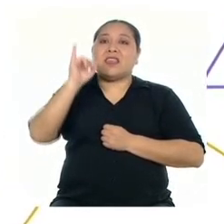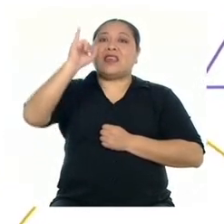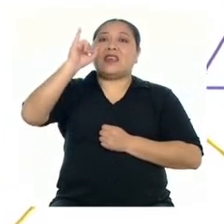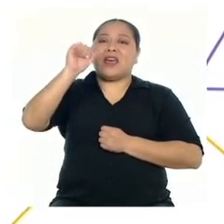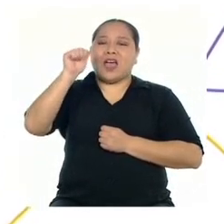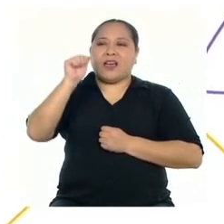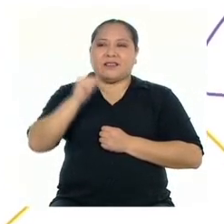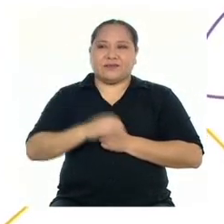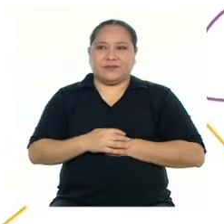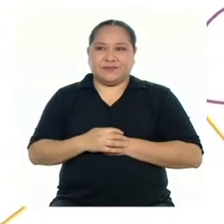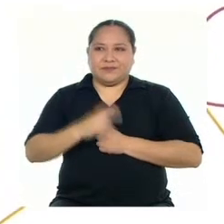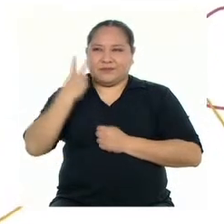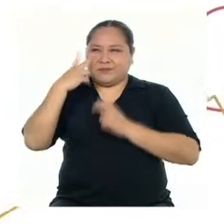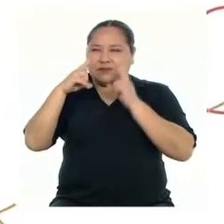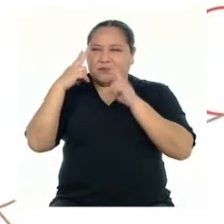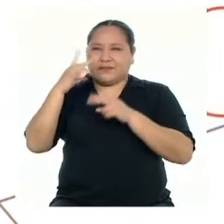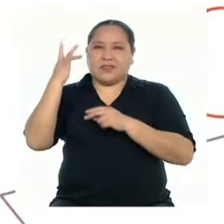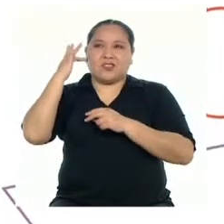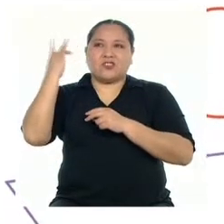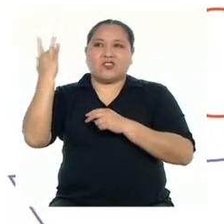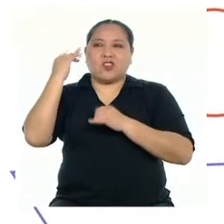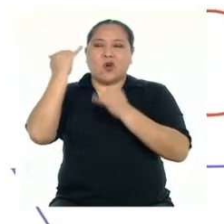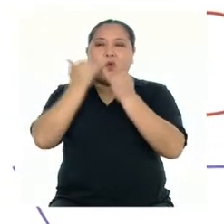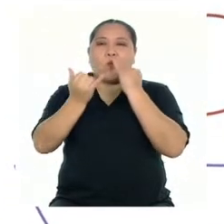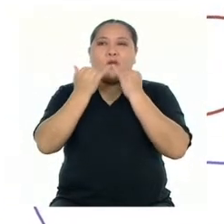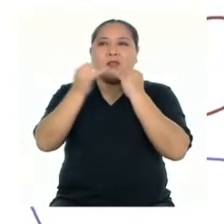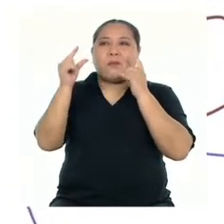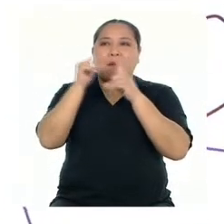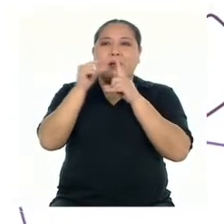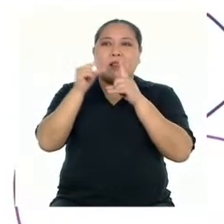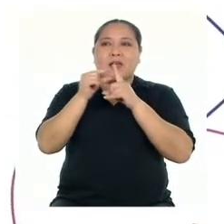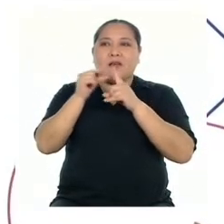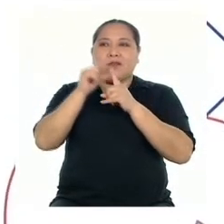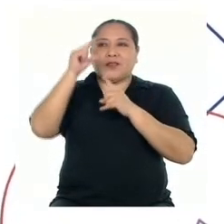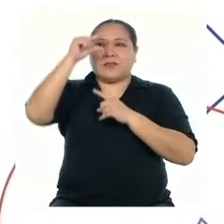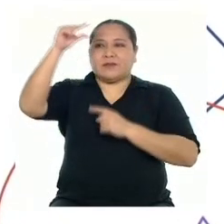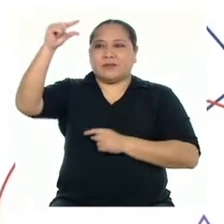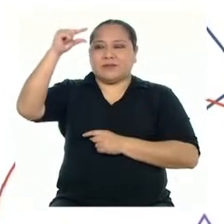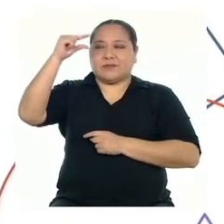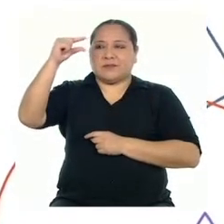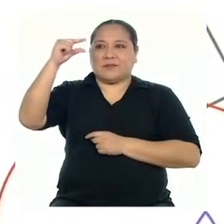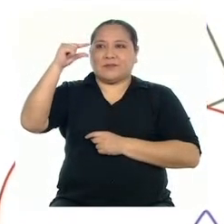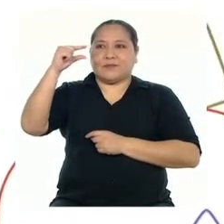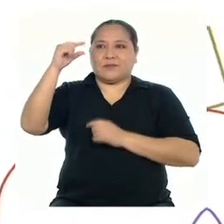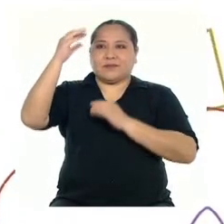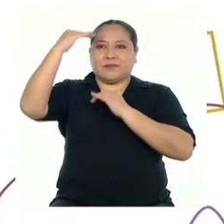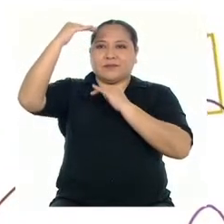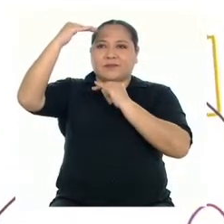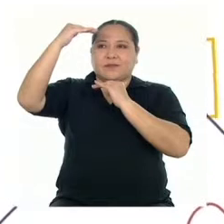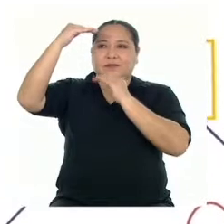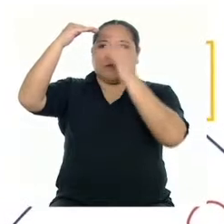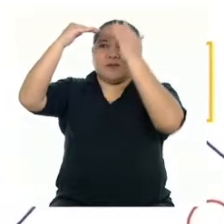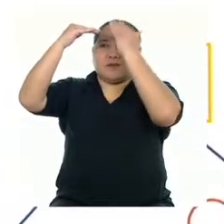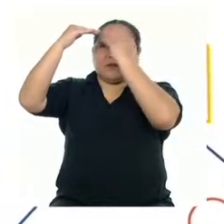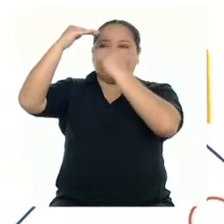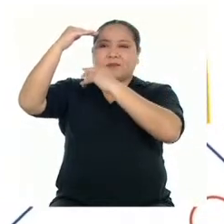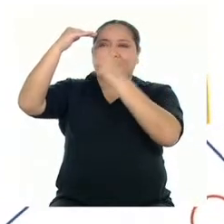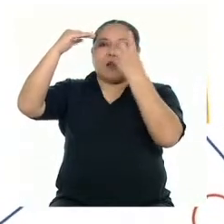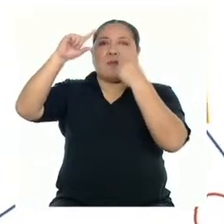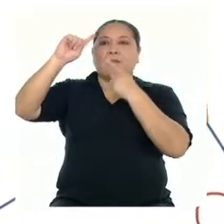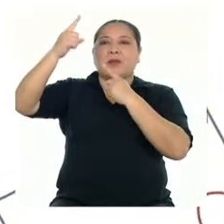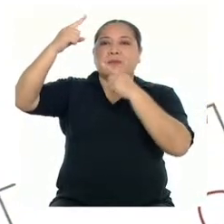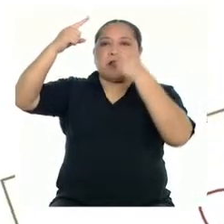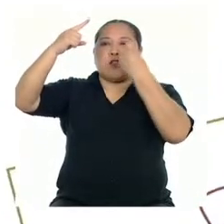Aquí podemos notar que los sonidos de la última palabra del primer verso coinciden con los sonidos de la última palabra del cuarto